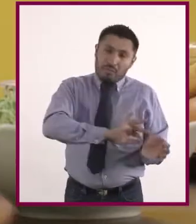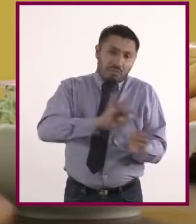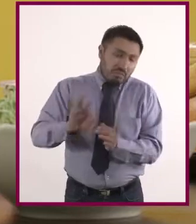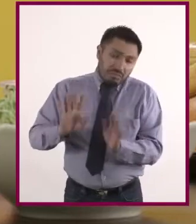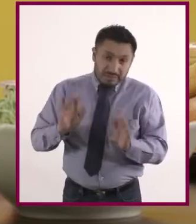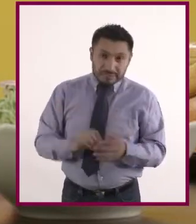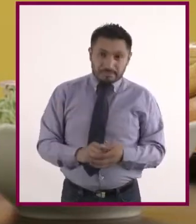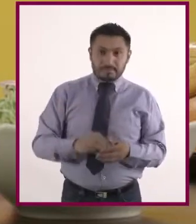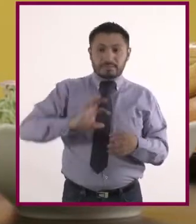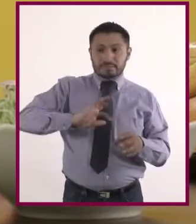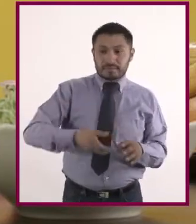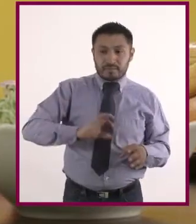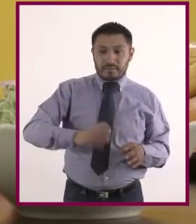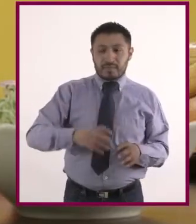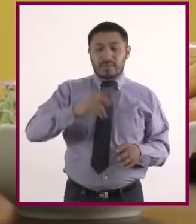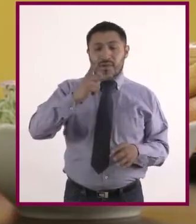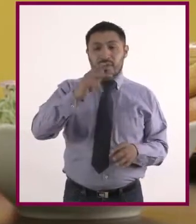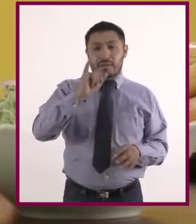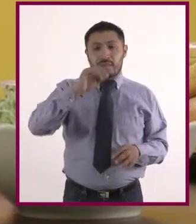Un poco de pimienta.